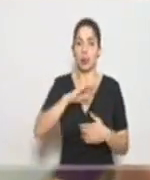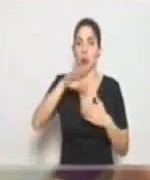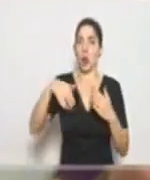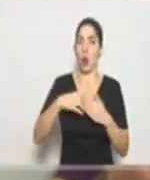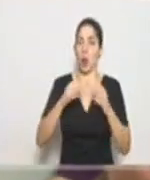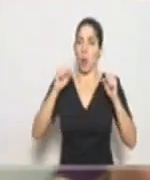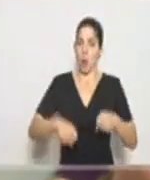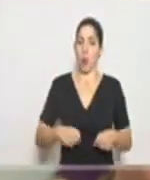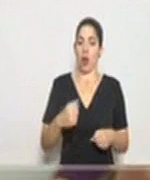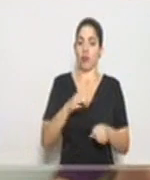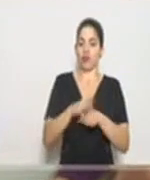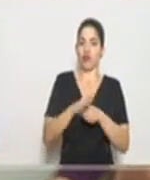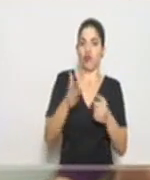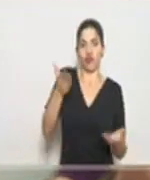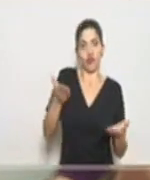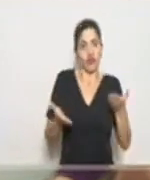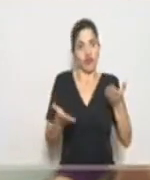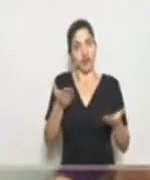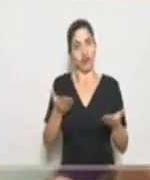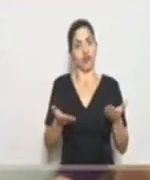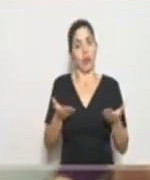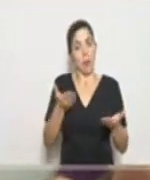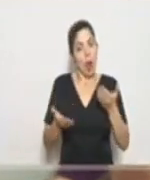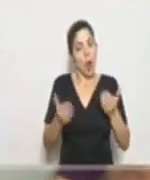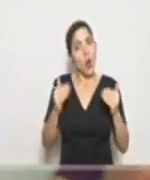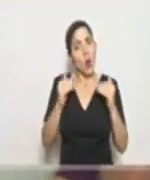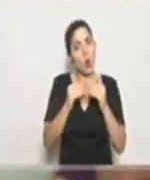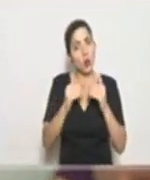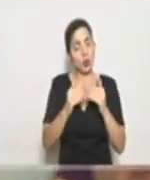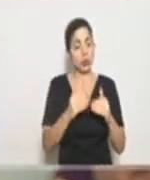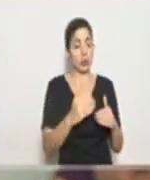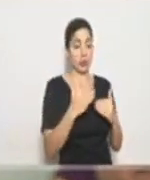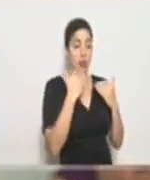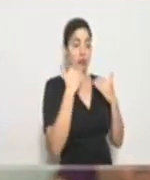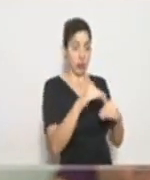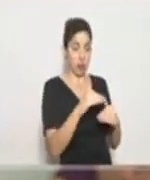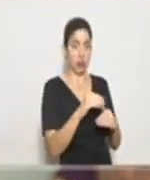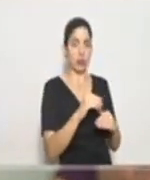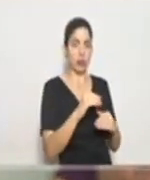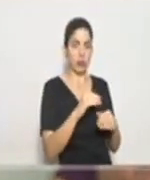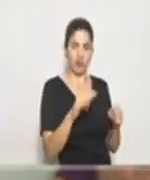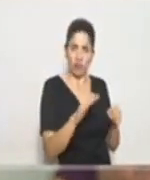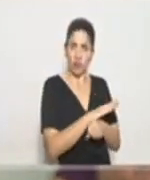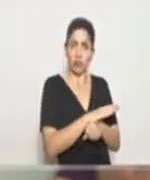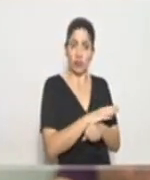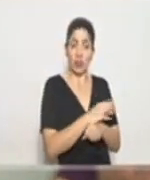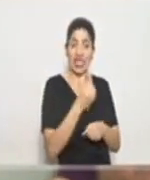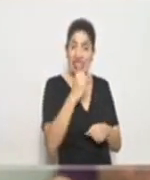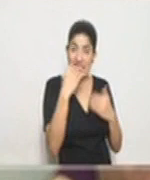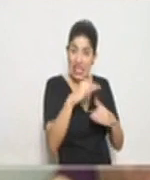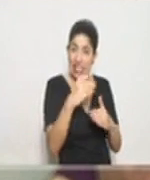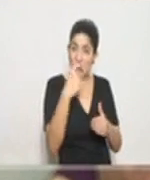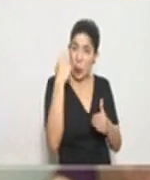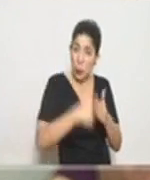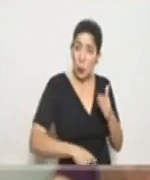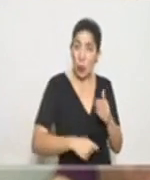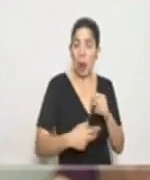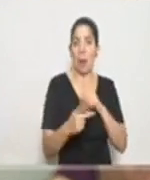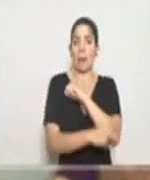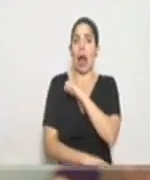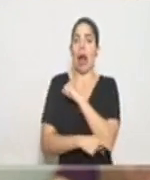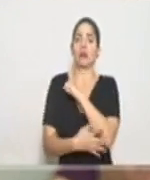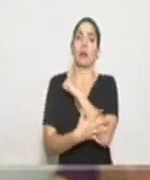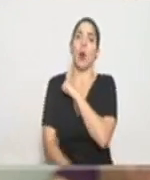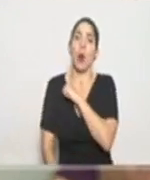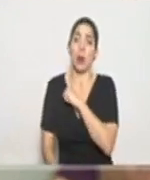ese balance justo entre una restricción absoluta, que empobrecería al país enormemente, porque